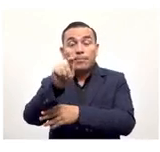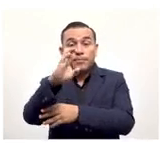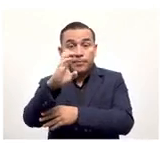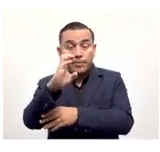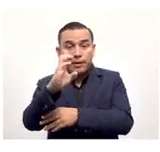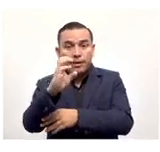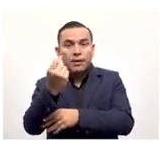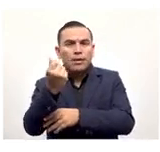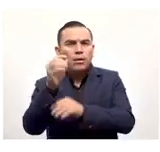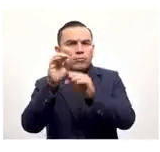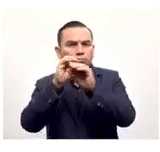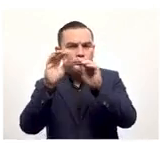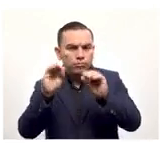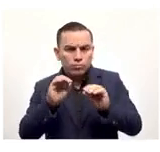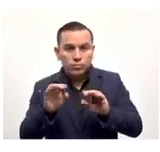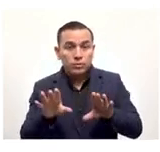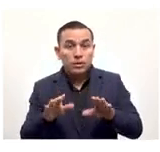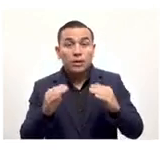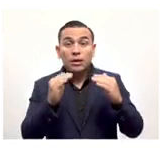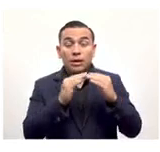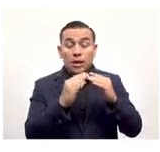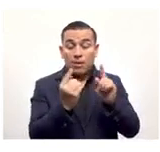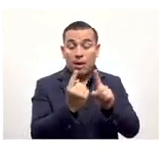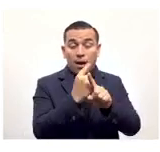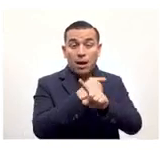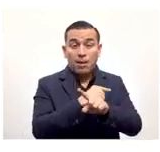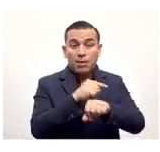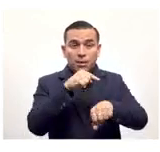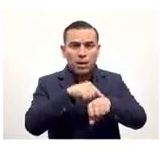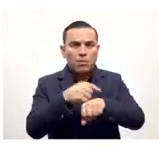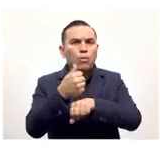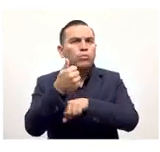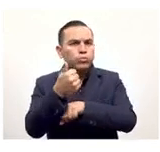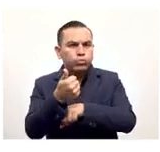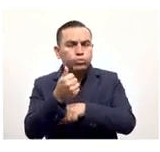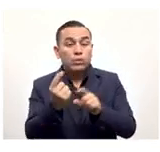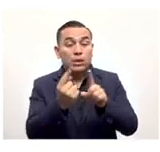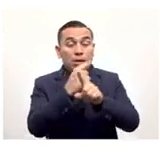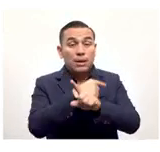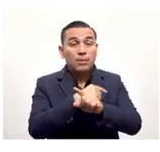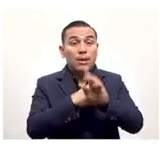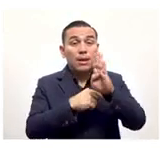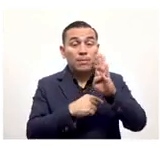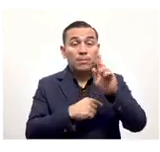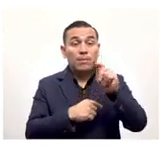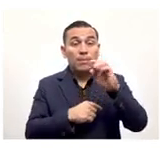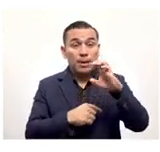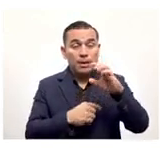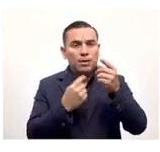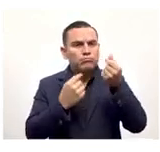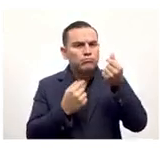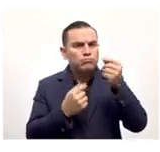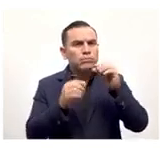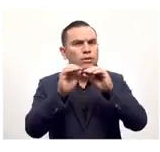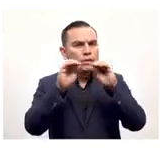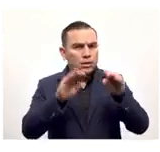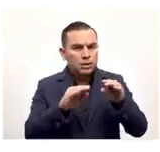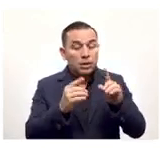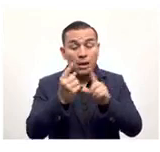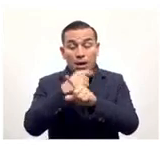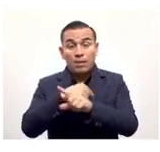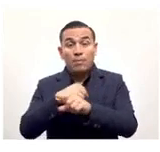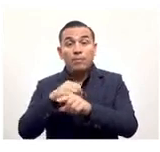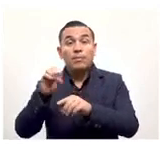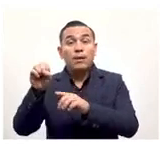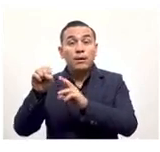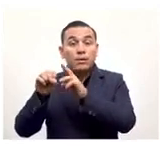Bitcoin, así como contar con convertibilidad automática e instantánea de Bitcoin a dólar en caso que lo desee. Es